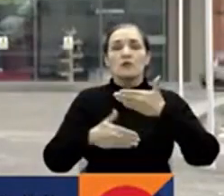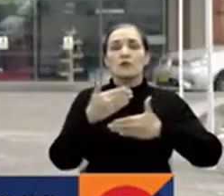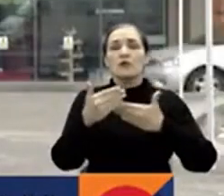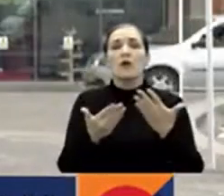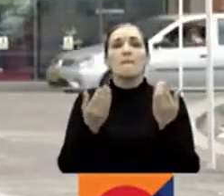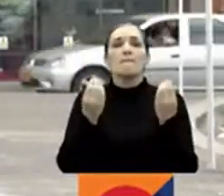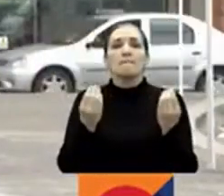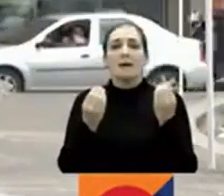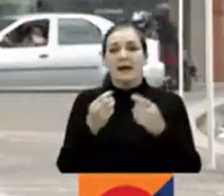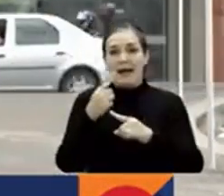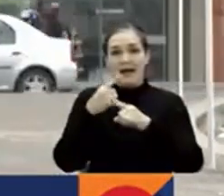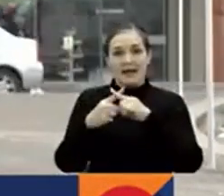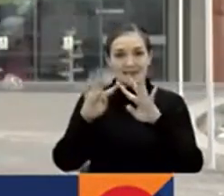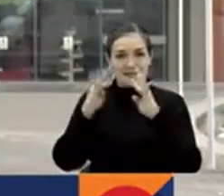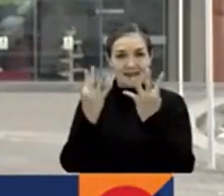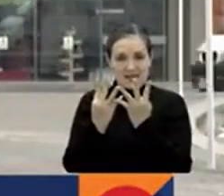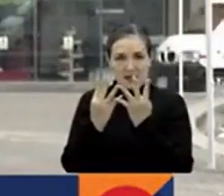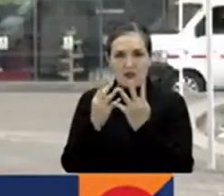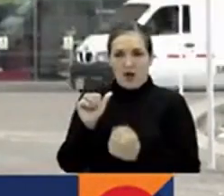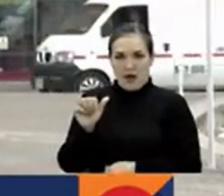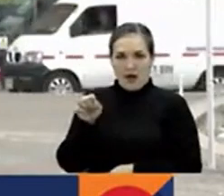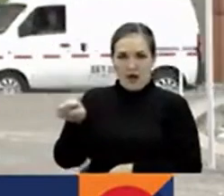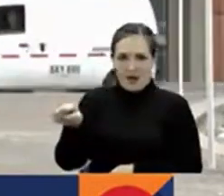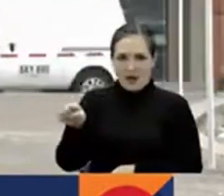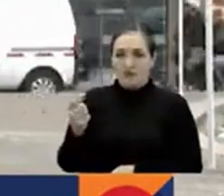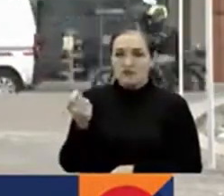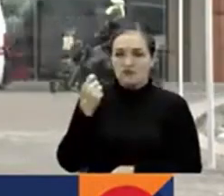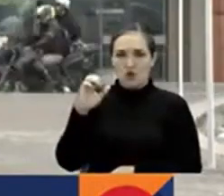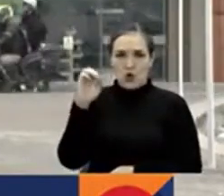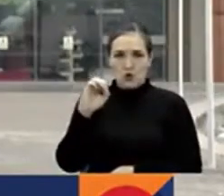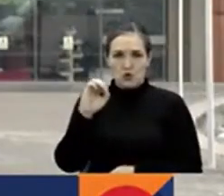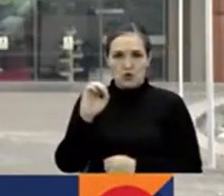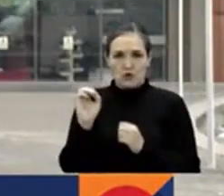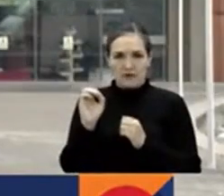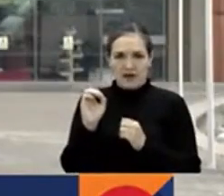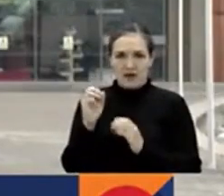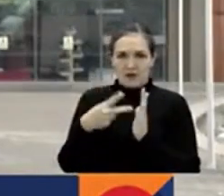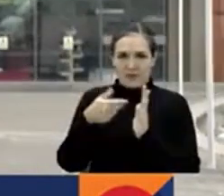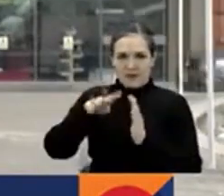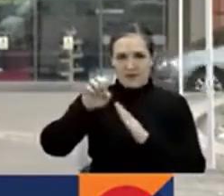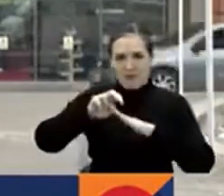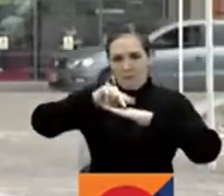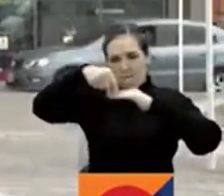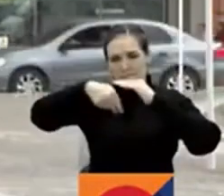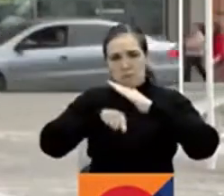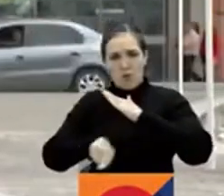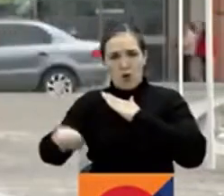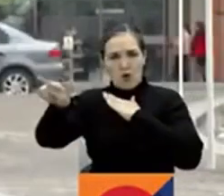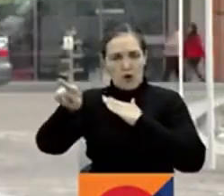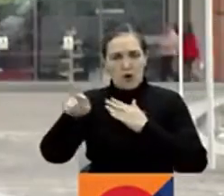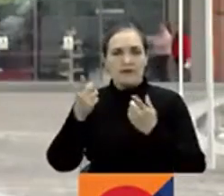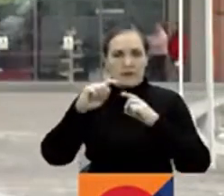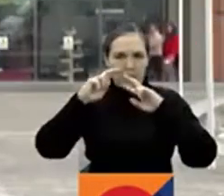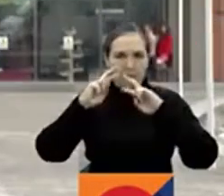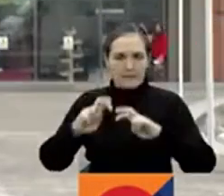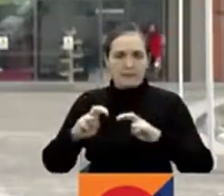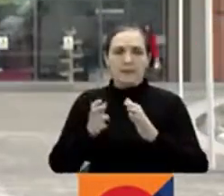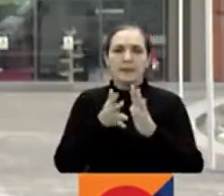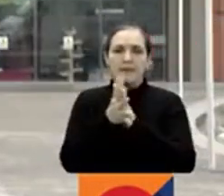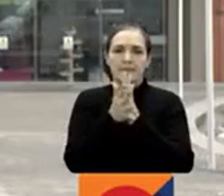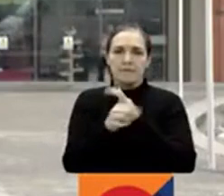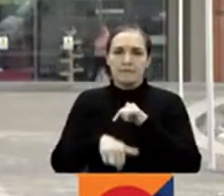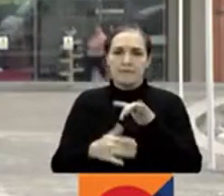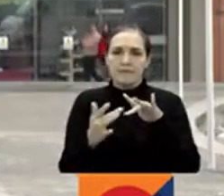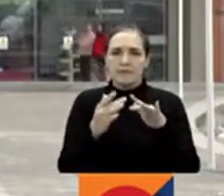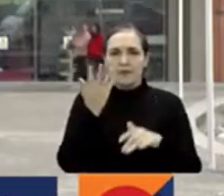contra la excongresista Aida Merlano por la fuga que protagonizó en octubre de 2019. Lisa Díaz Rincón, RTBC Noticias, Conectados 24-7.